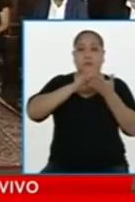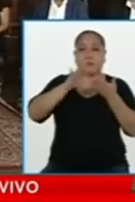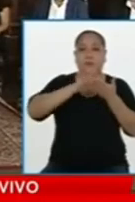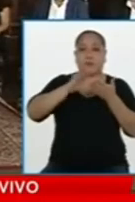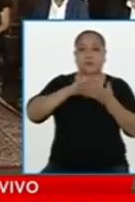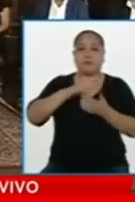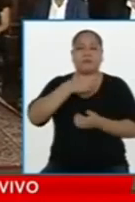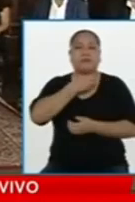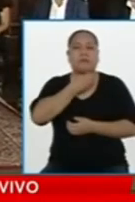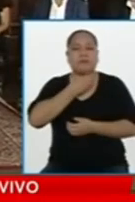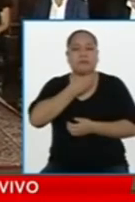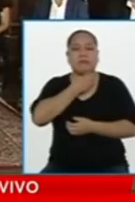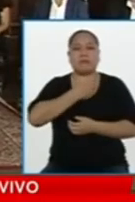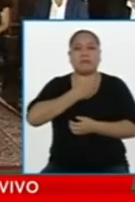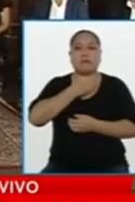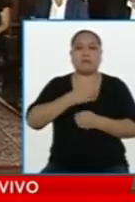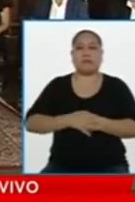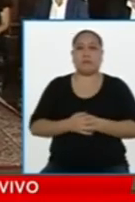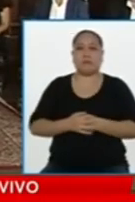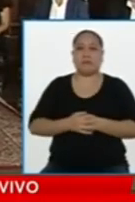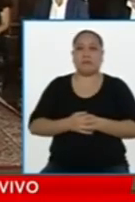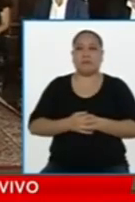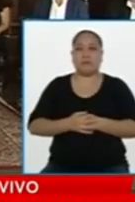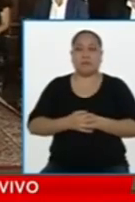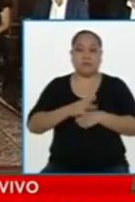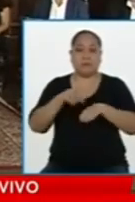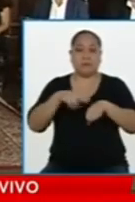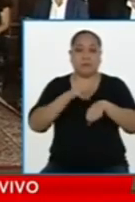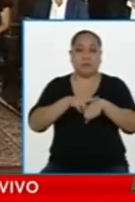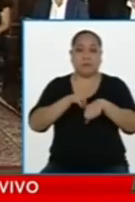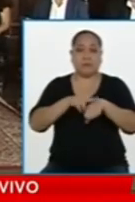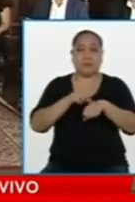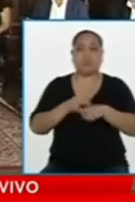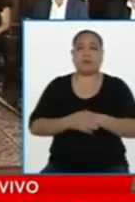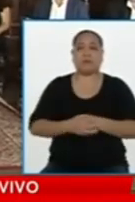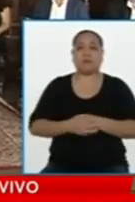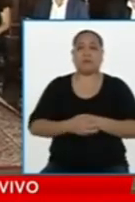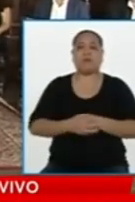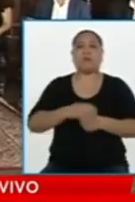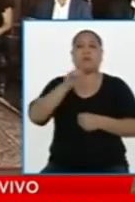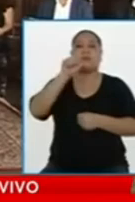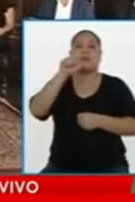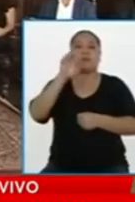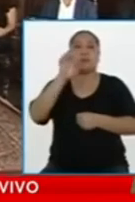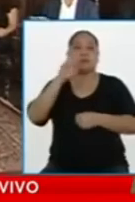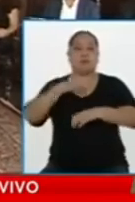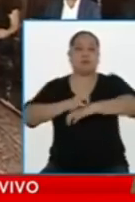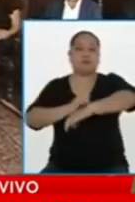En miércoles 13 se hizo una conferencia de prensa.